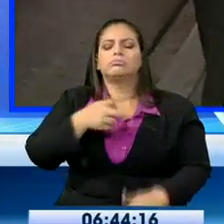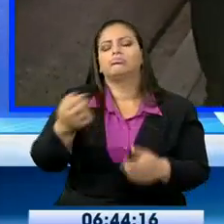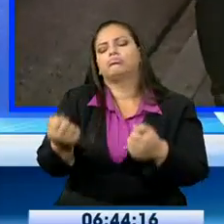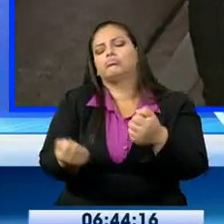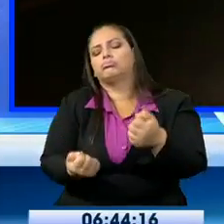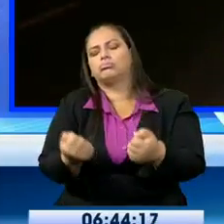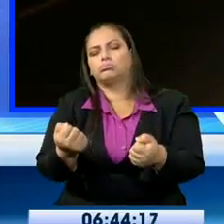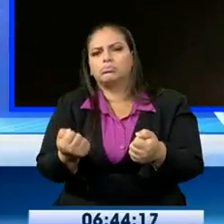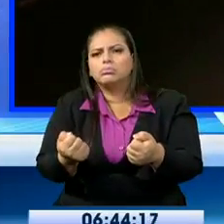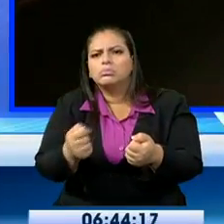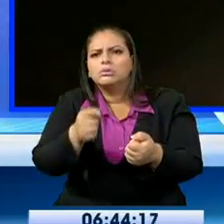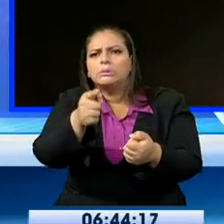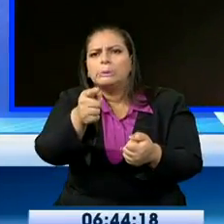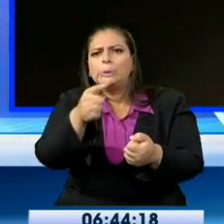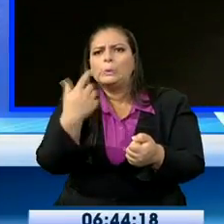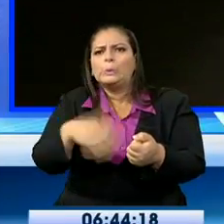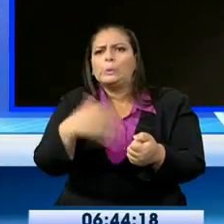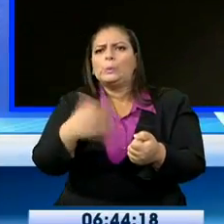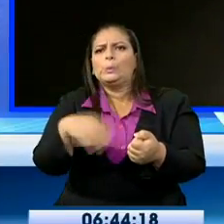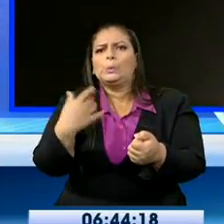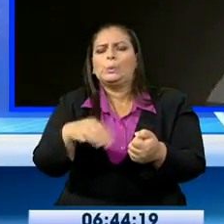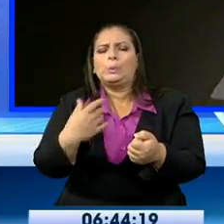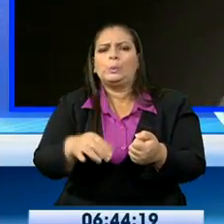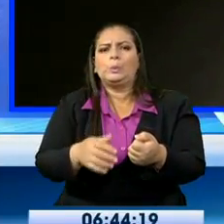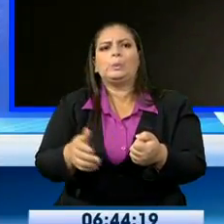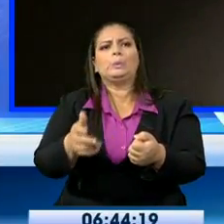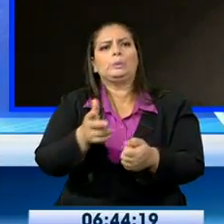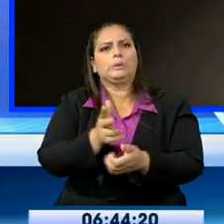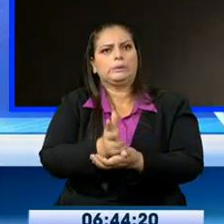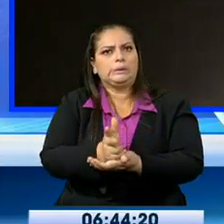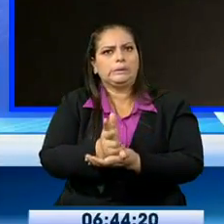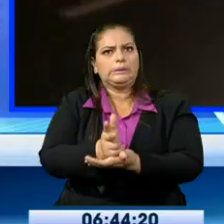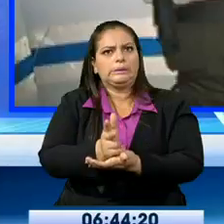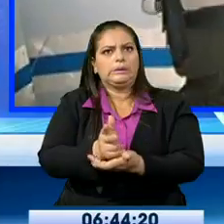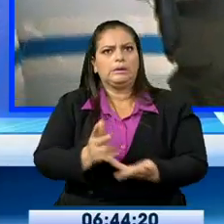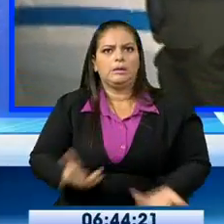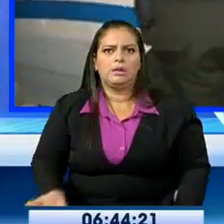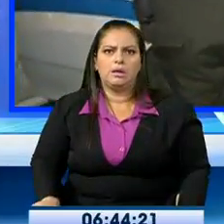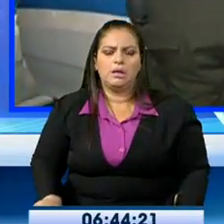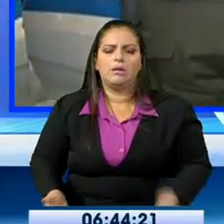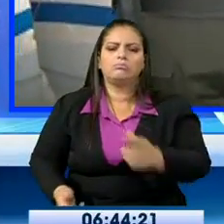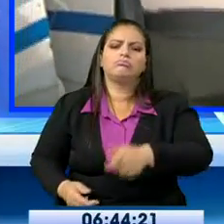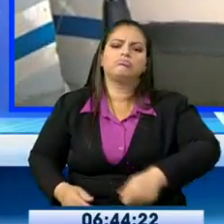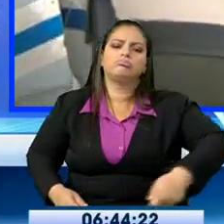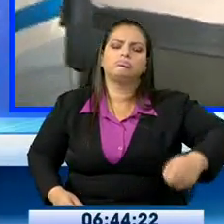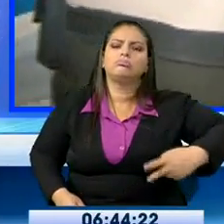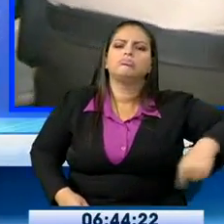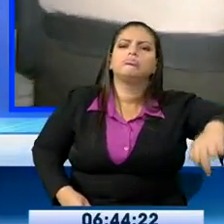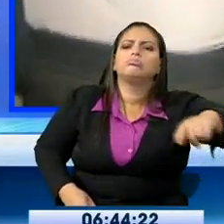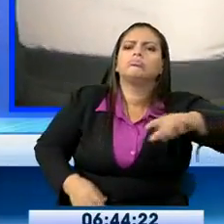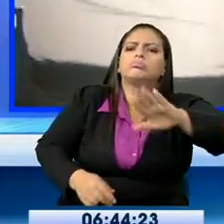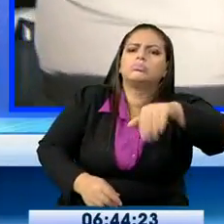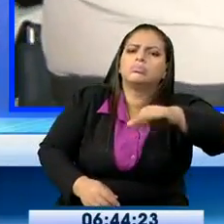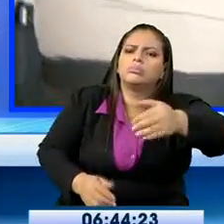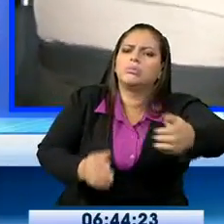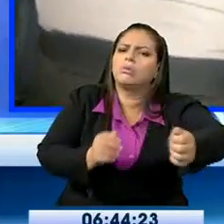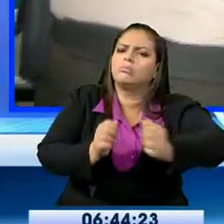condiciones que ya pudimos ver en la nota, fue trasladado hasta su domicilio. De lo contrario, quién sabe qué habría sucedido con él en esas condiciones.